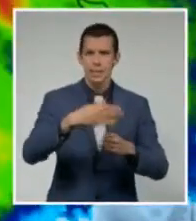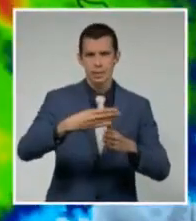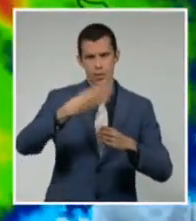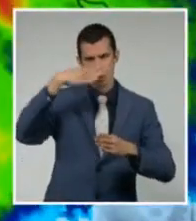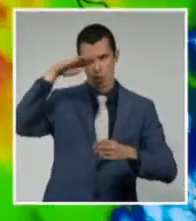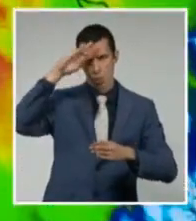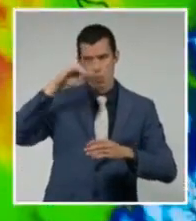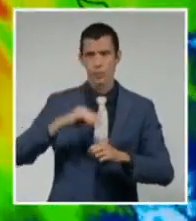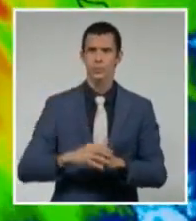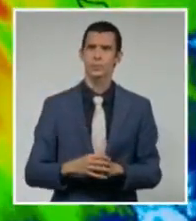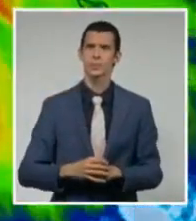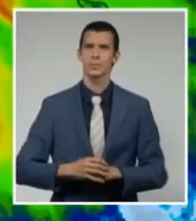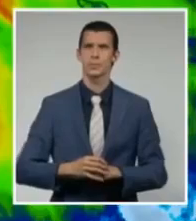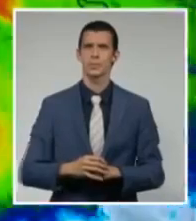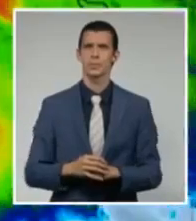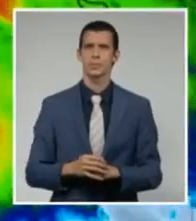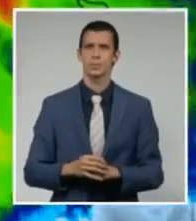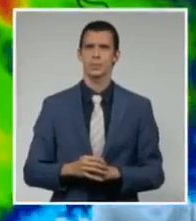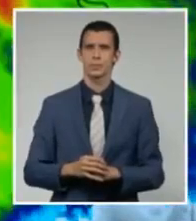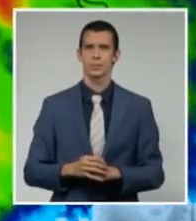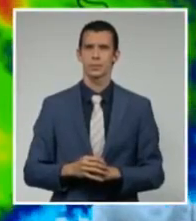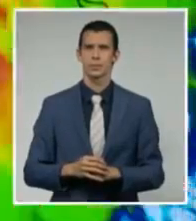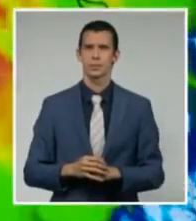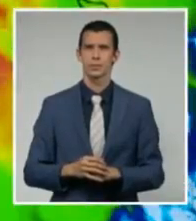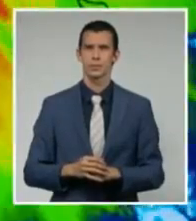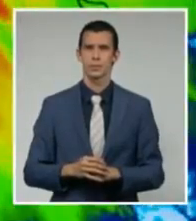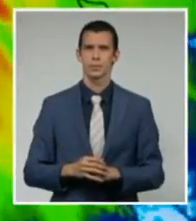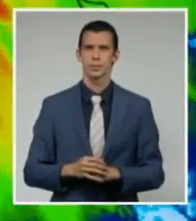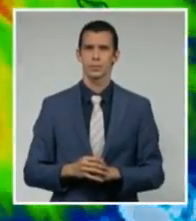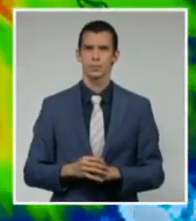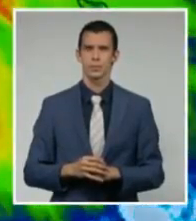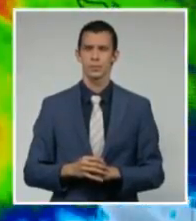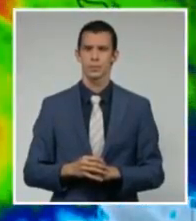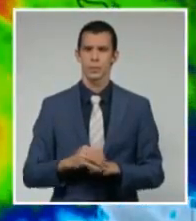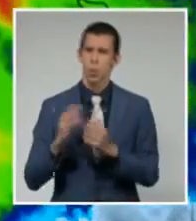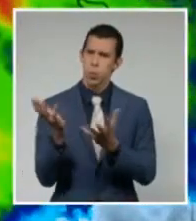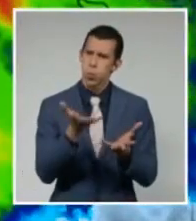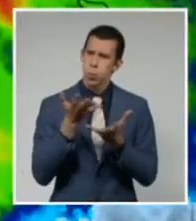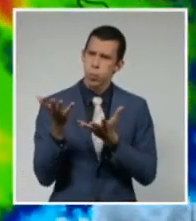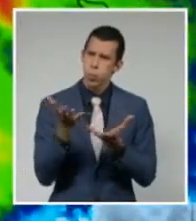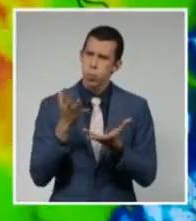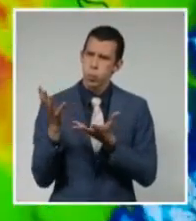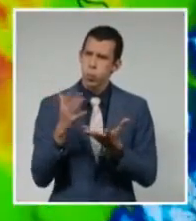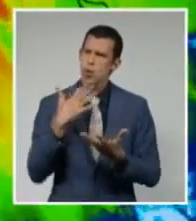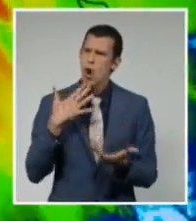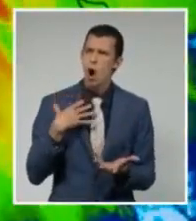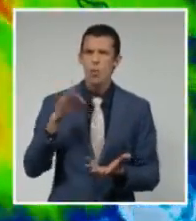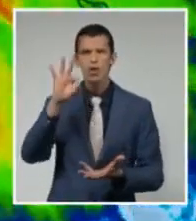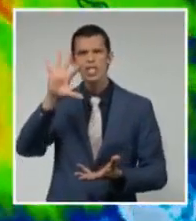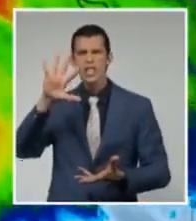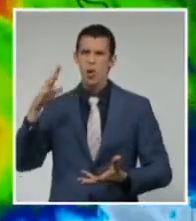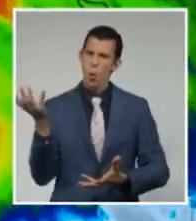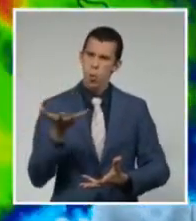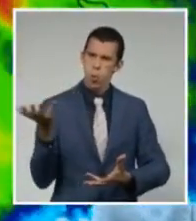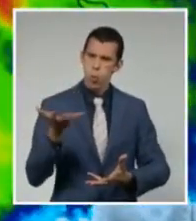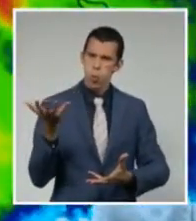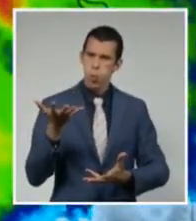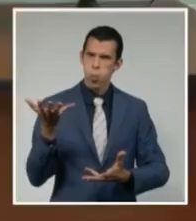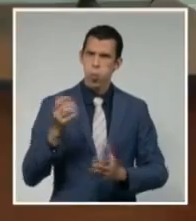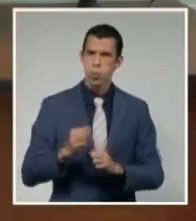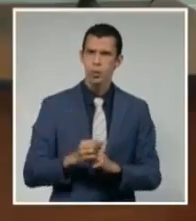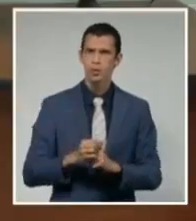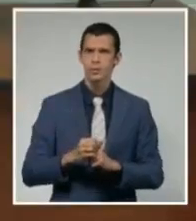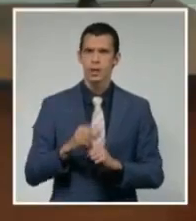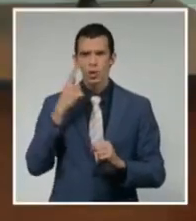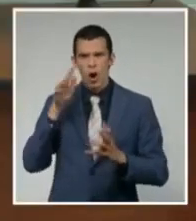sostenidos, rachas de más de 100. La presión, 1004 y se mueve al